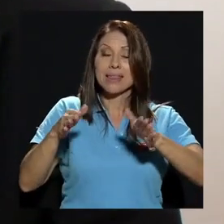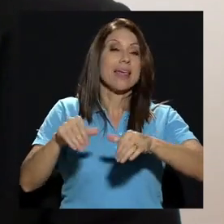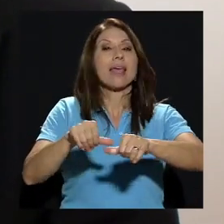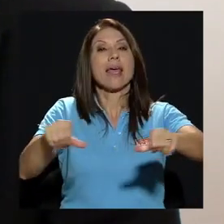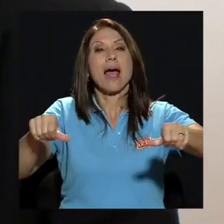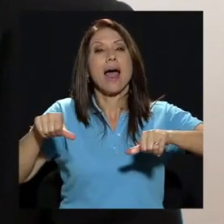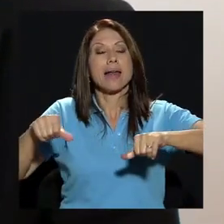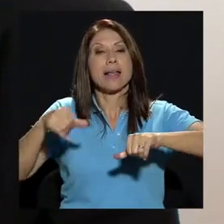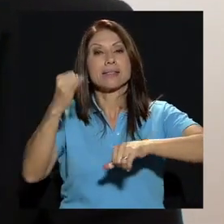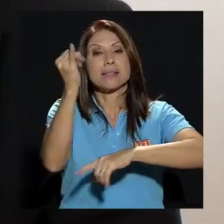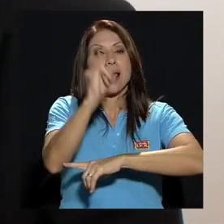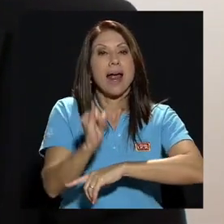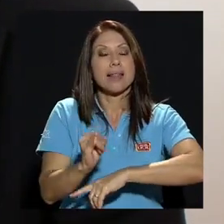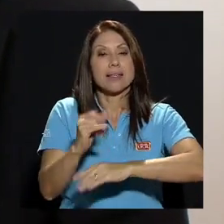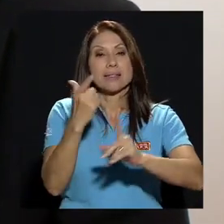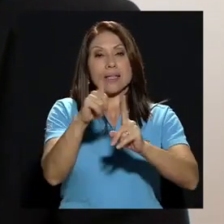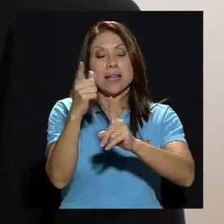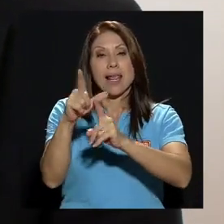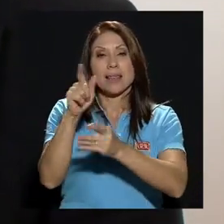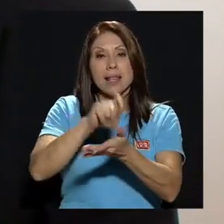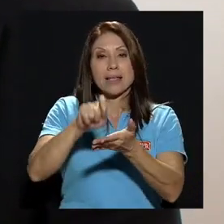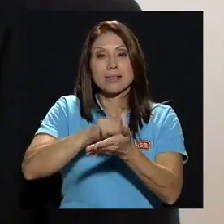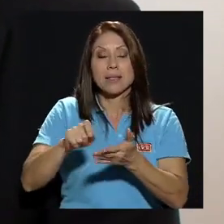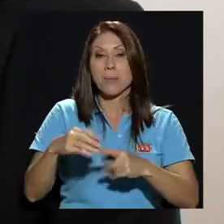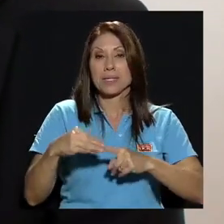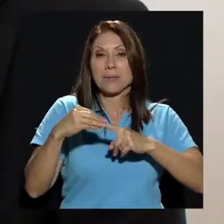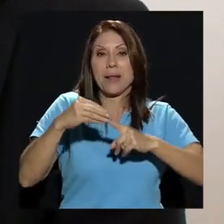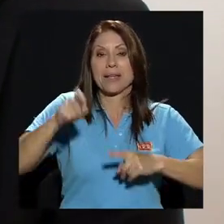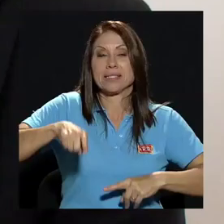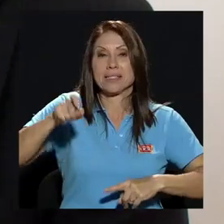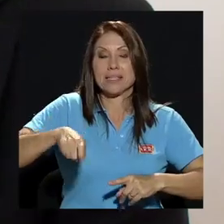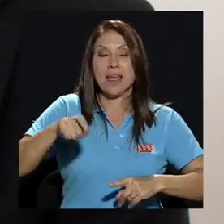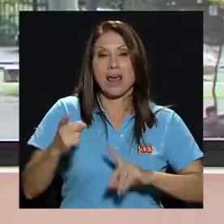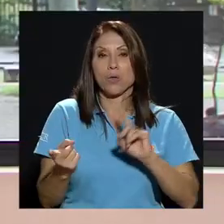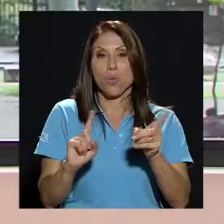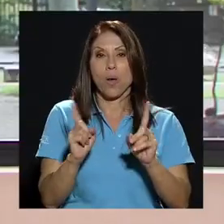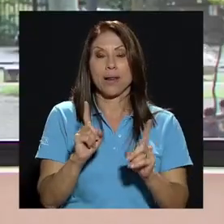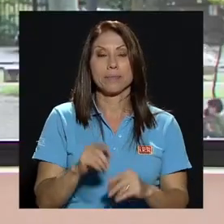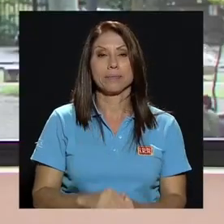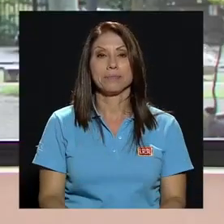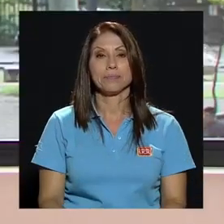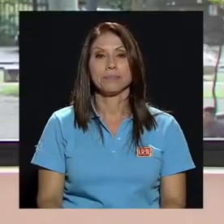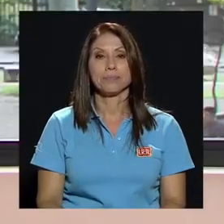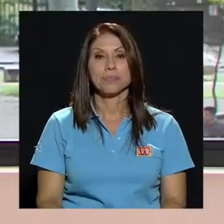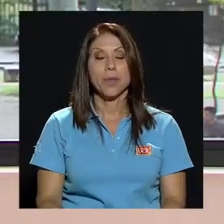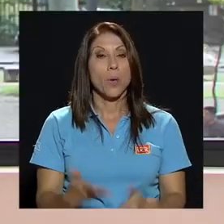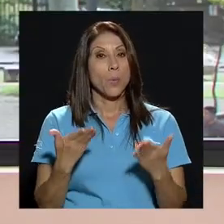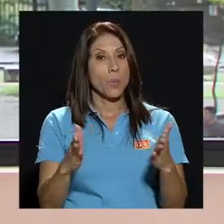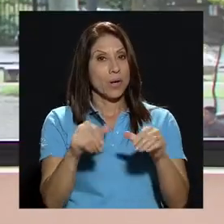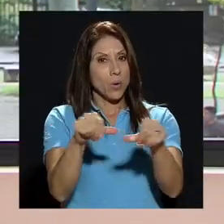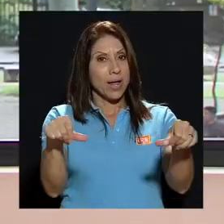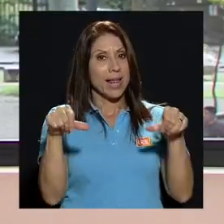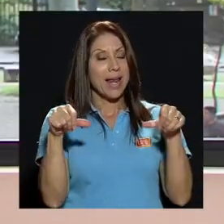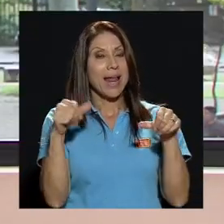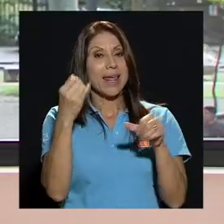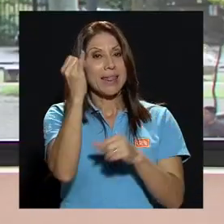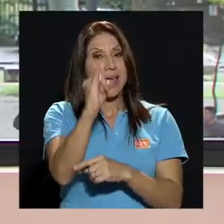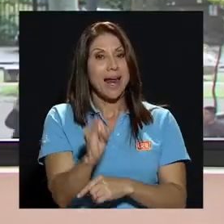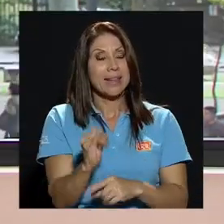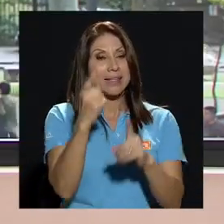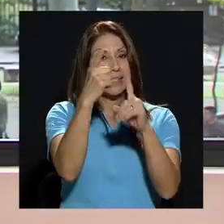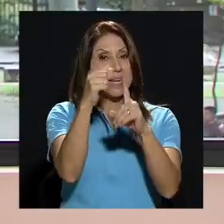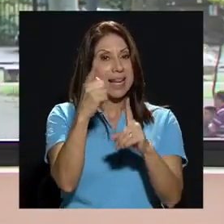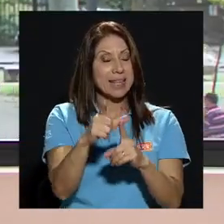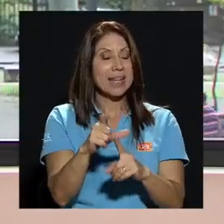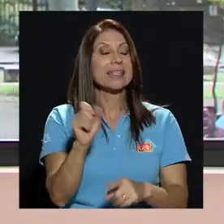letras cuál es la principal necesidad o reto que tiene el área que usted representaría bueno el área de artes y letras si tiene un problema